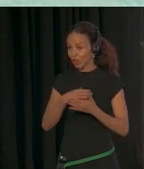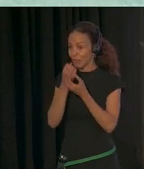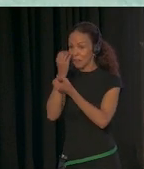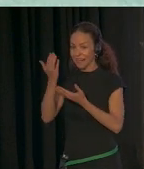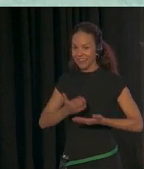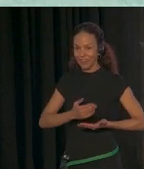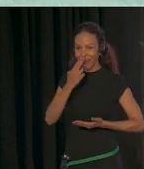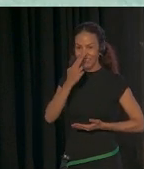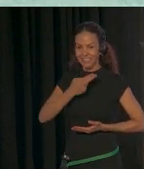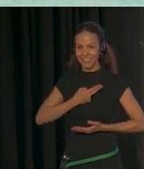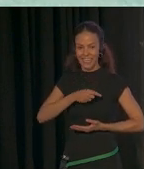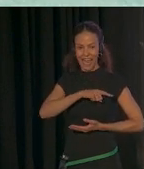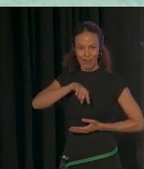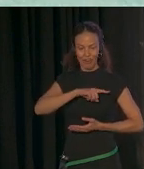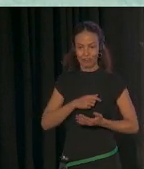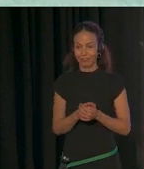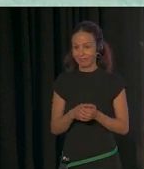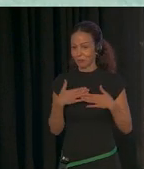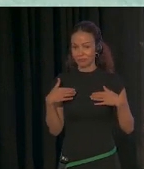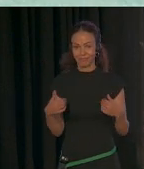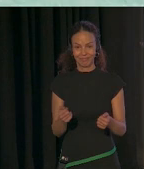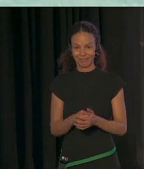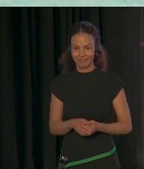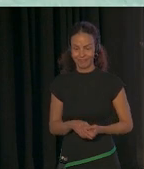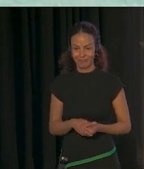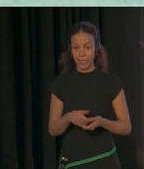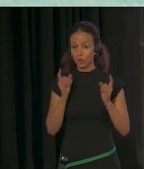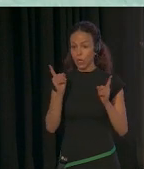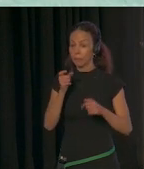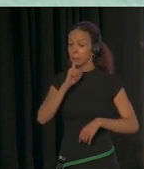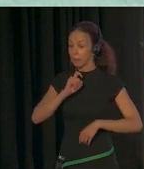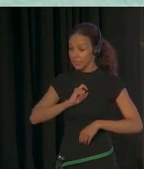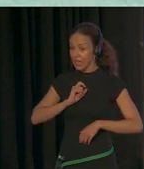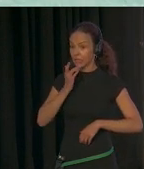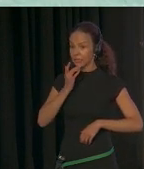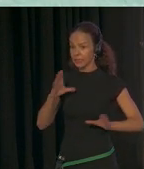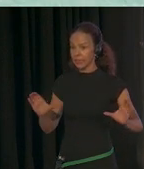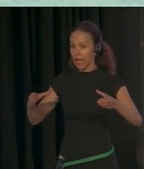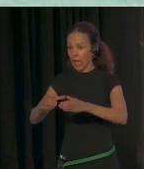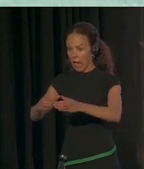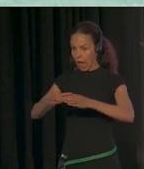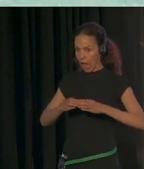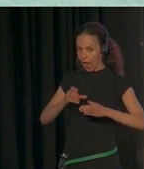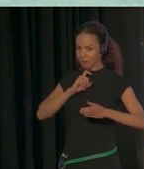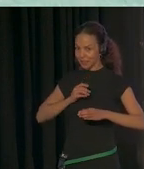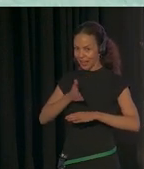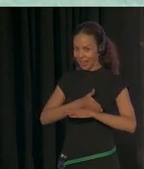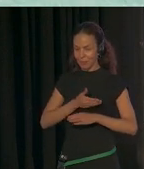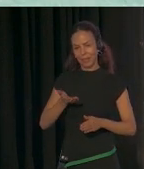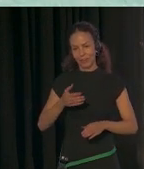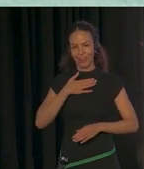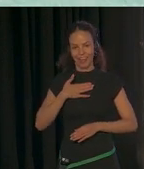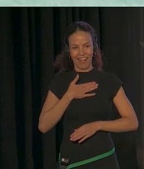visitarnos en cualquier momento. Simplemente un pequeño aviso si vais a venir todos al mismo tiempo, pero estaríamos encantados de mantener